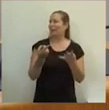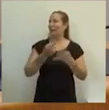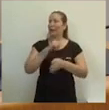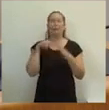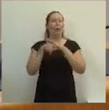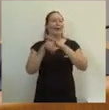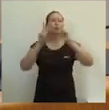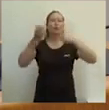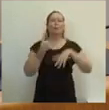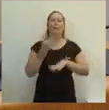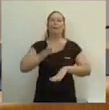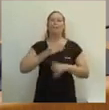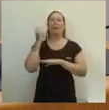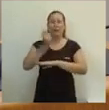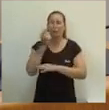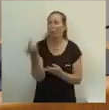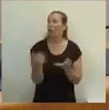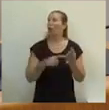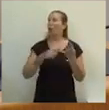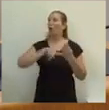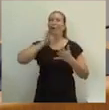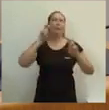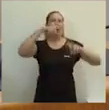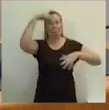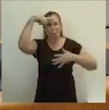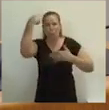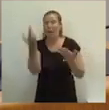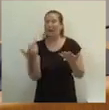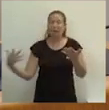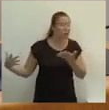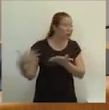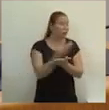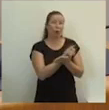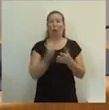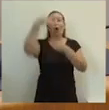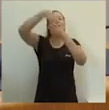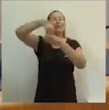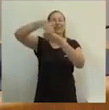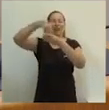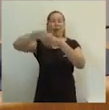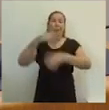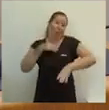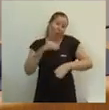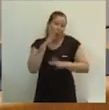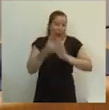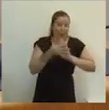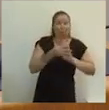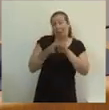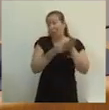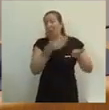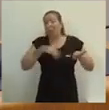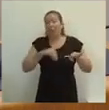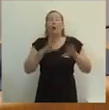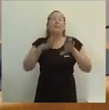la gestión de patrimonio, toda la gestión cultural, le hablo del continente, pero les puedo hablar también del contenido.